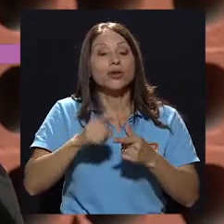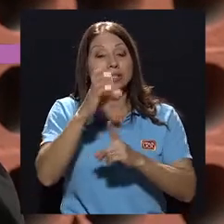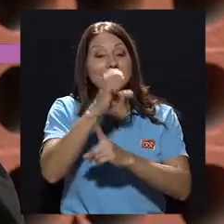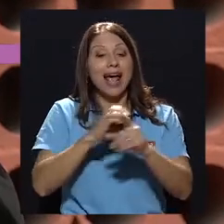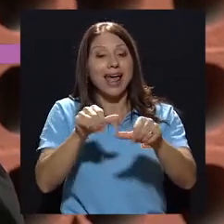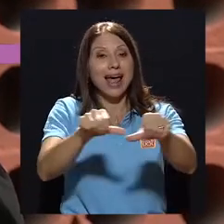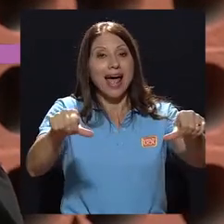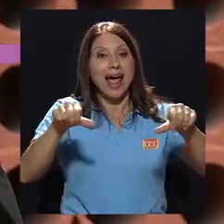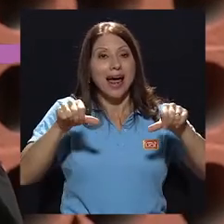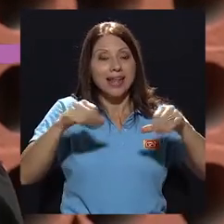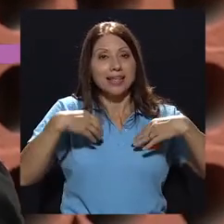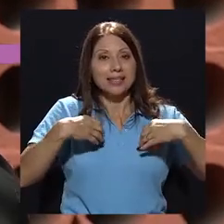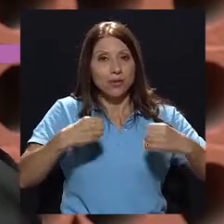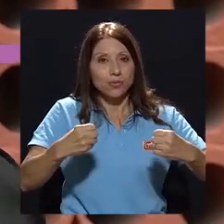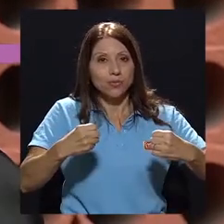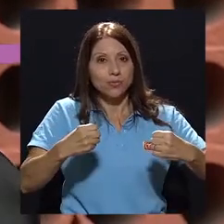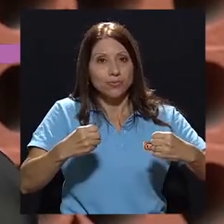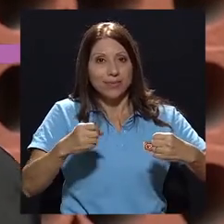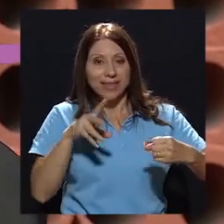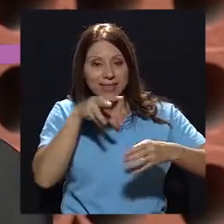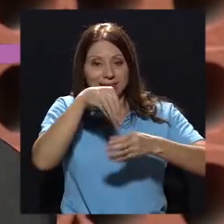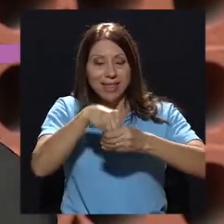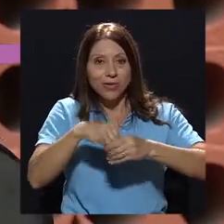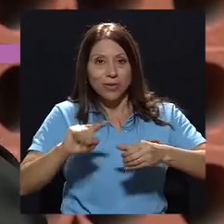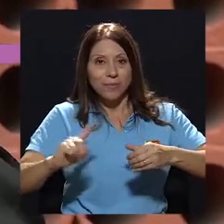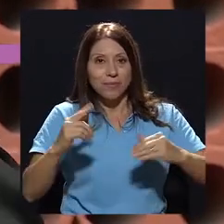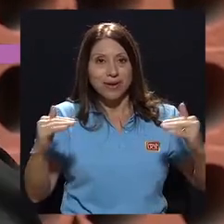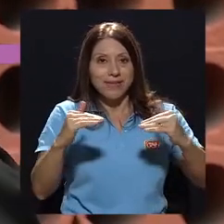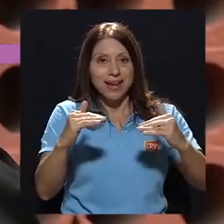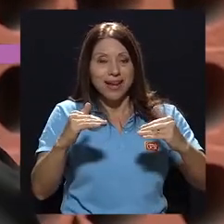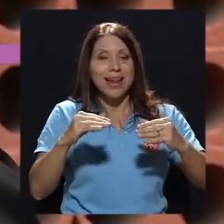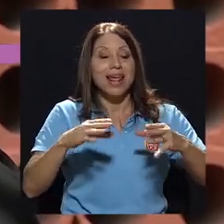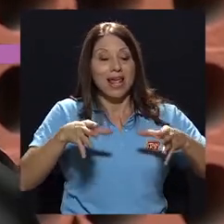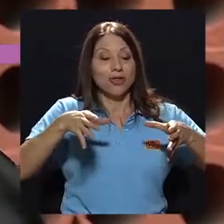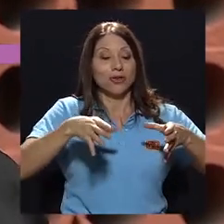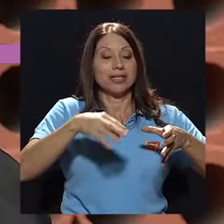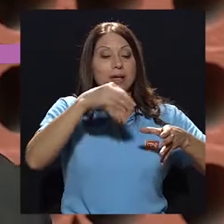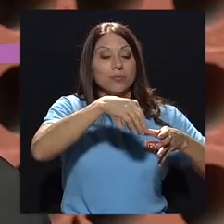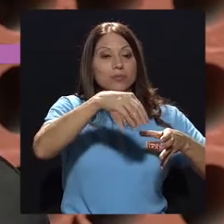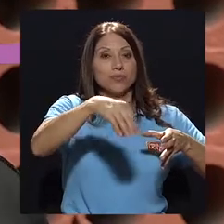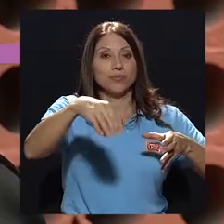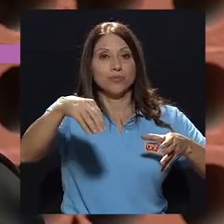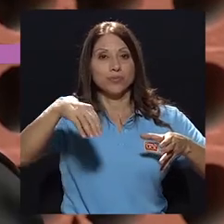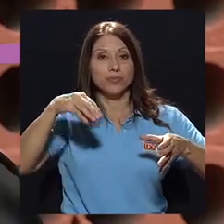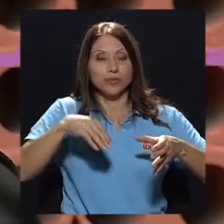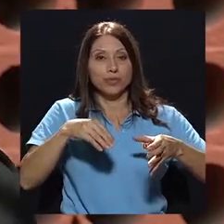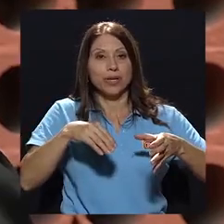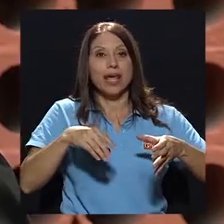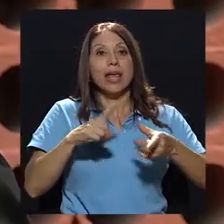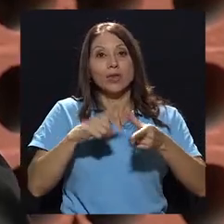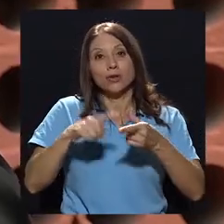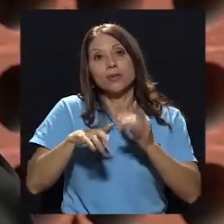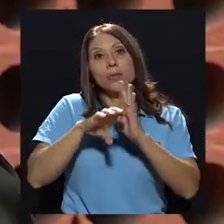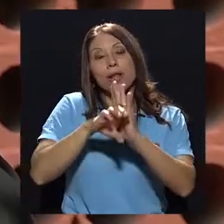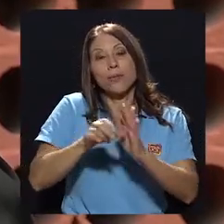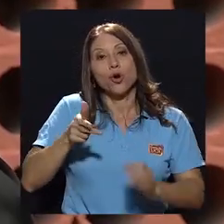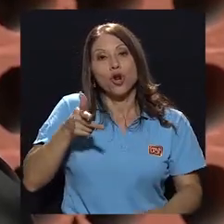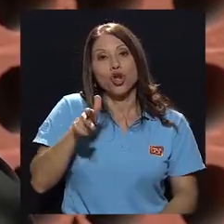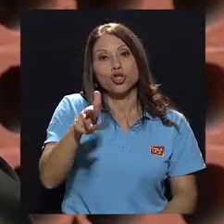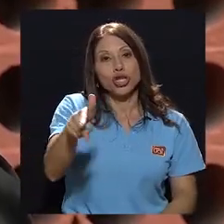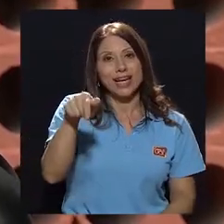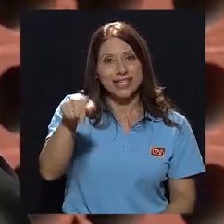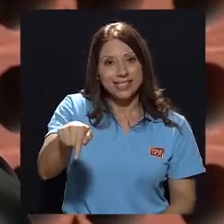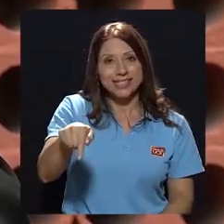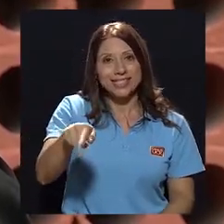esencialmente el primer nivel de atención, está constituido por sectores sanitarios. Entonces, comprenderemos que los chiles, que es un